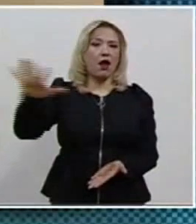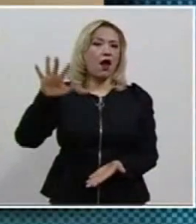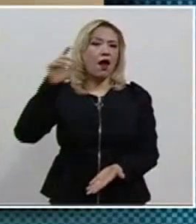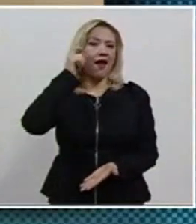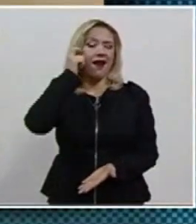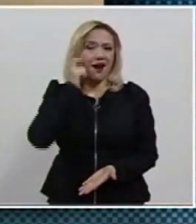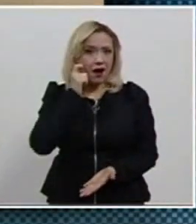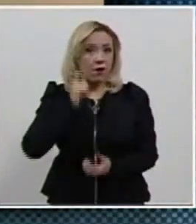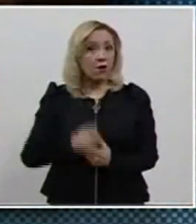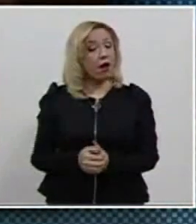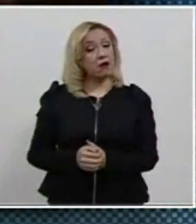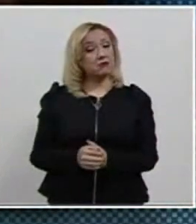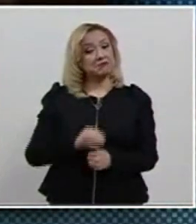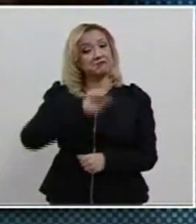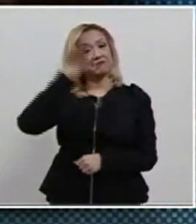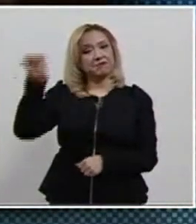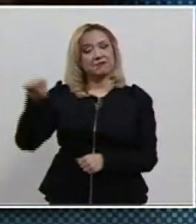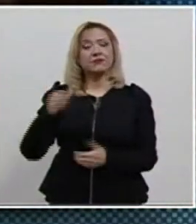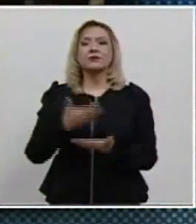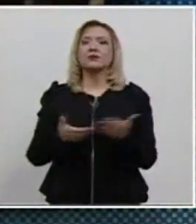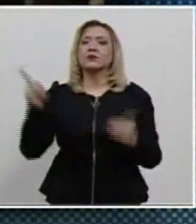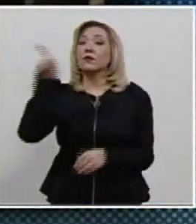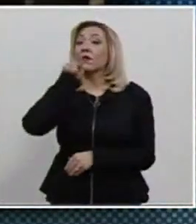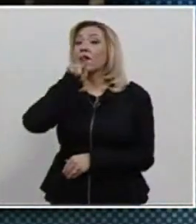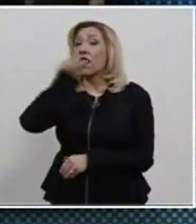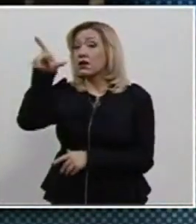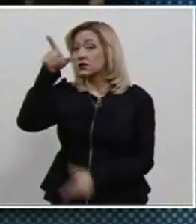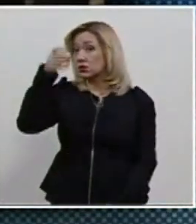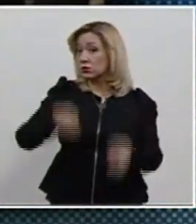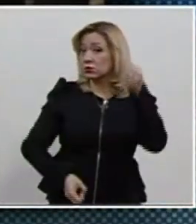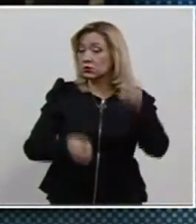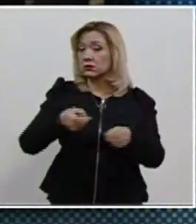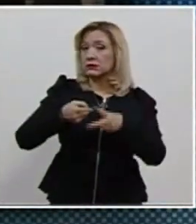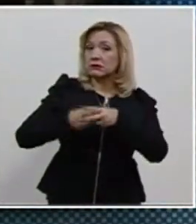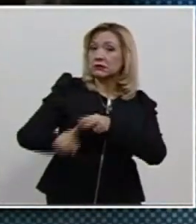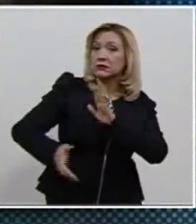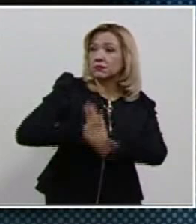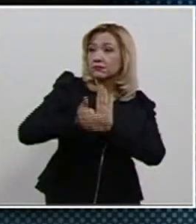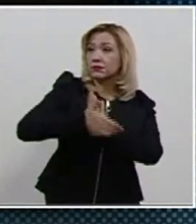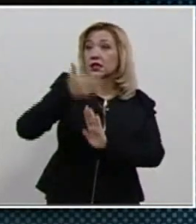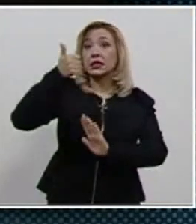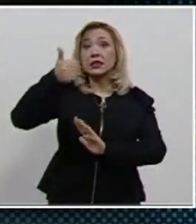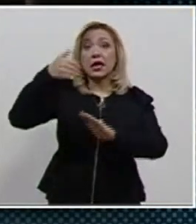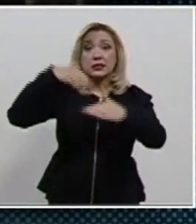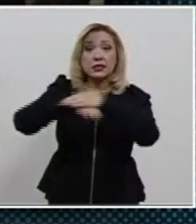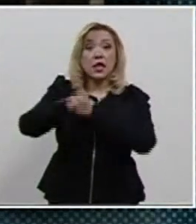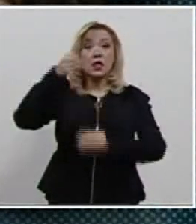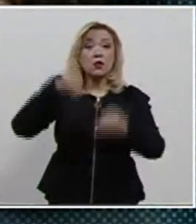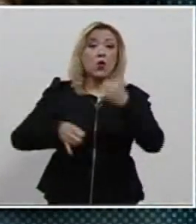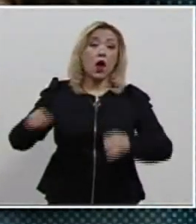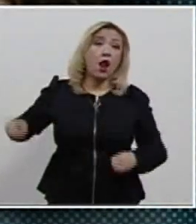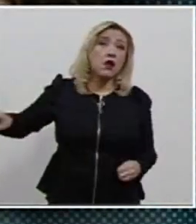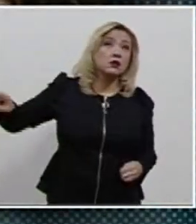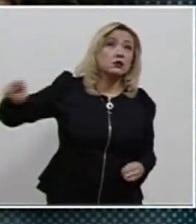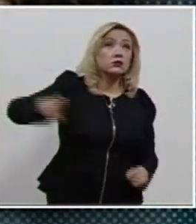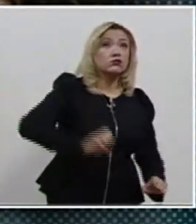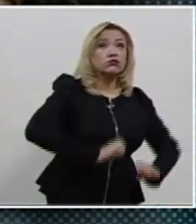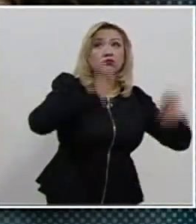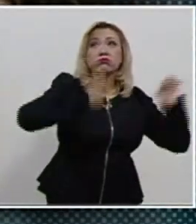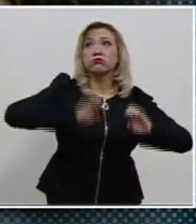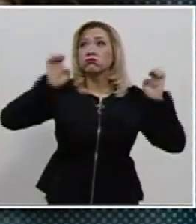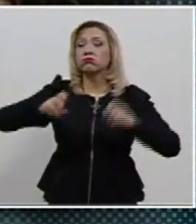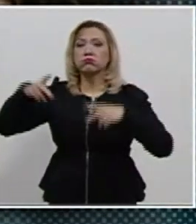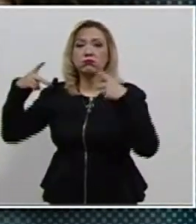Este año el Poder Judicial de Jalisco comenzará la construcción de hasta seis tribunales en inmuebles propios, pues actualmente